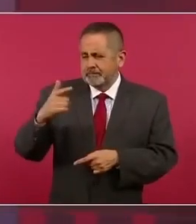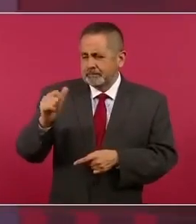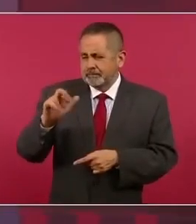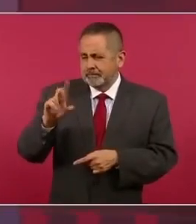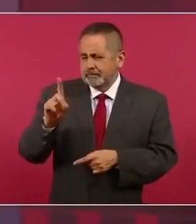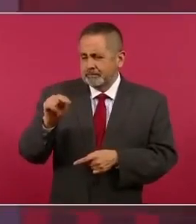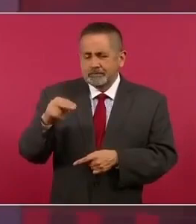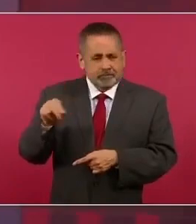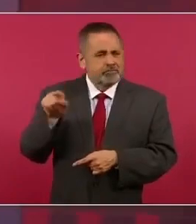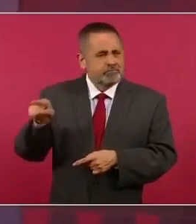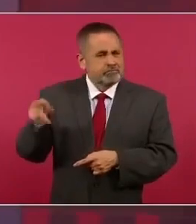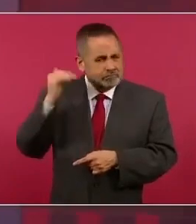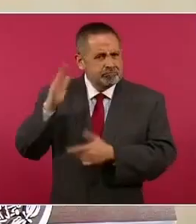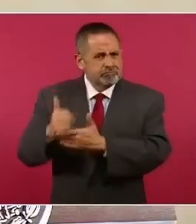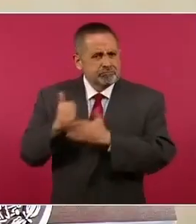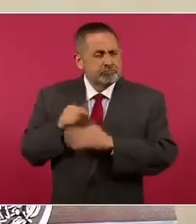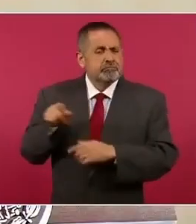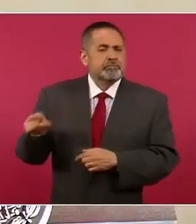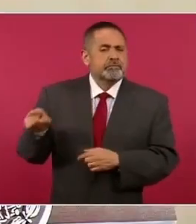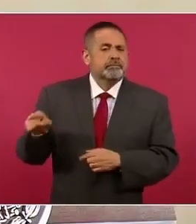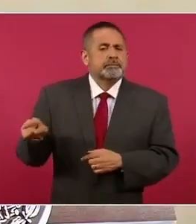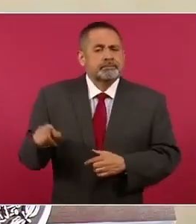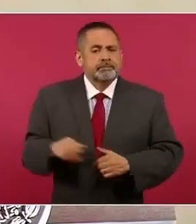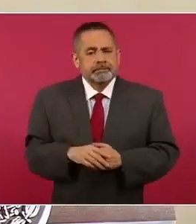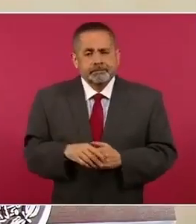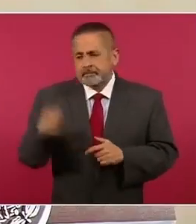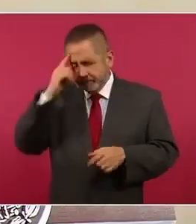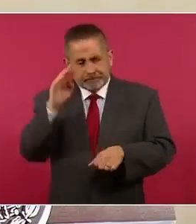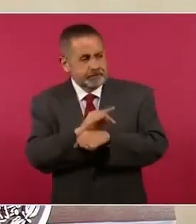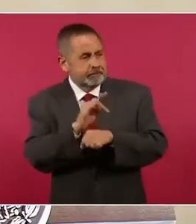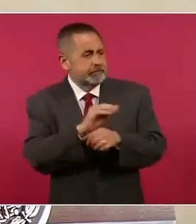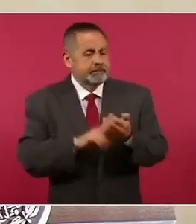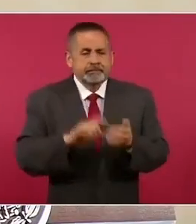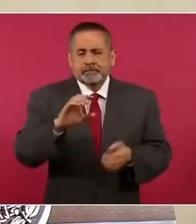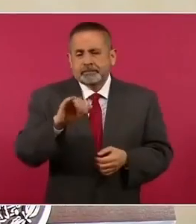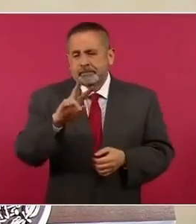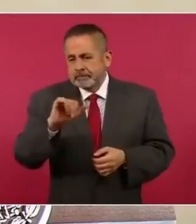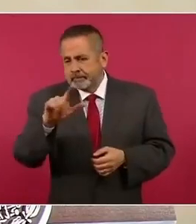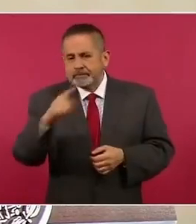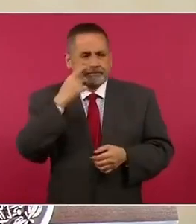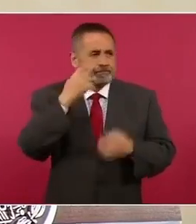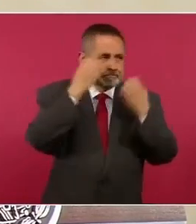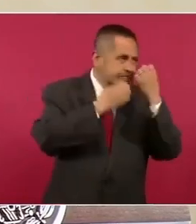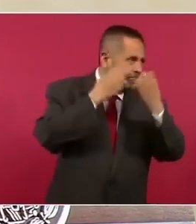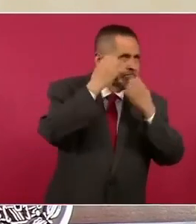eso en lo de la protección civil la revisión